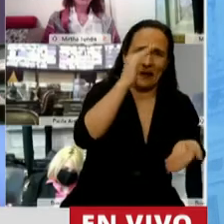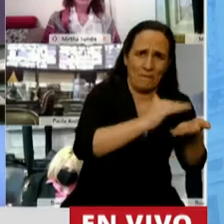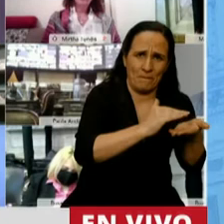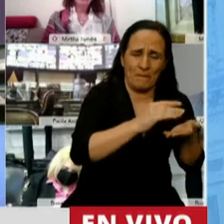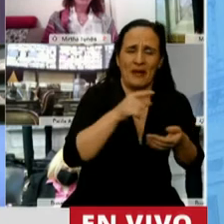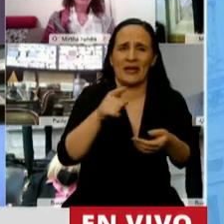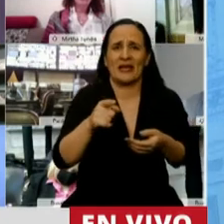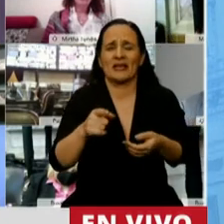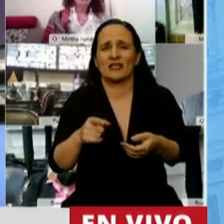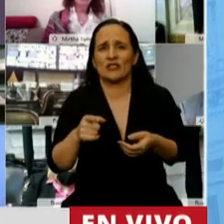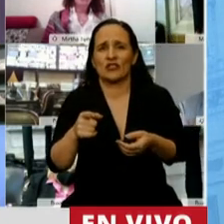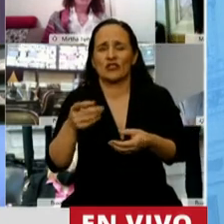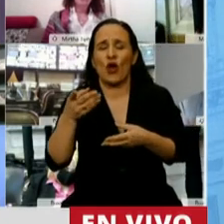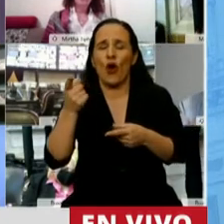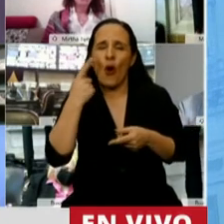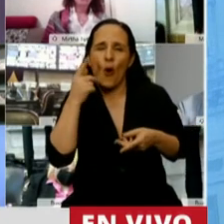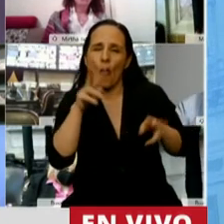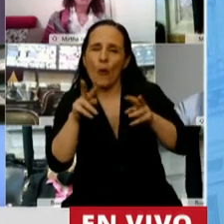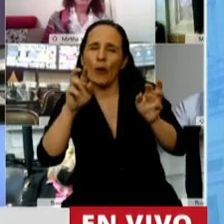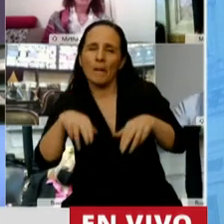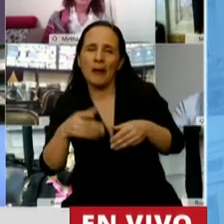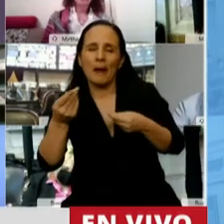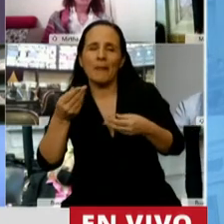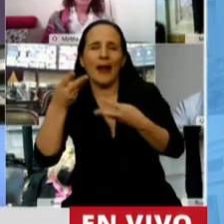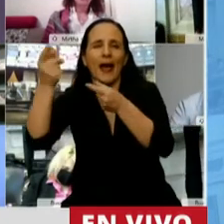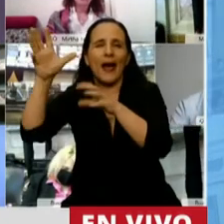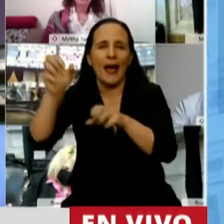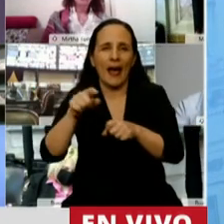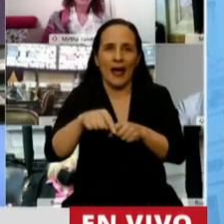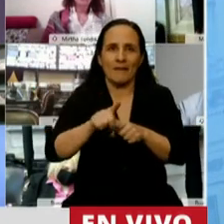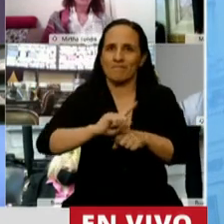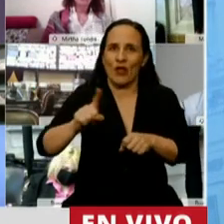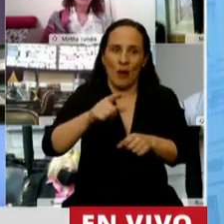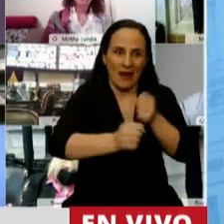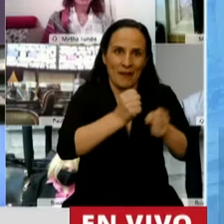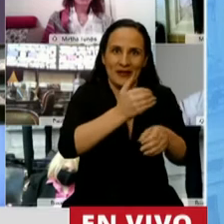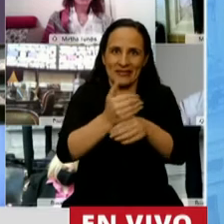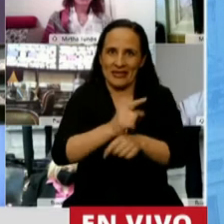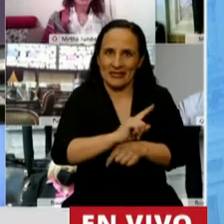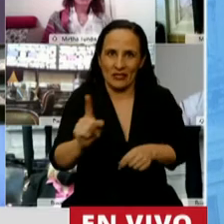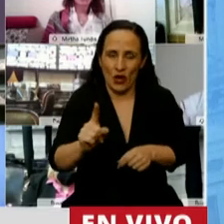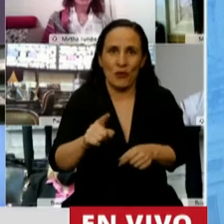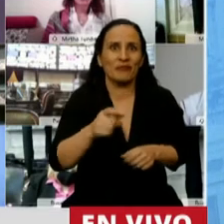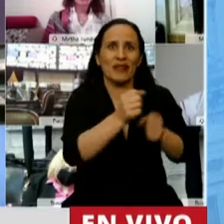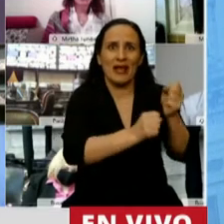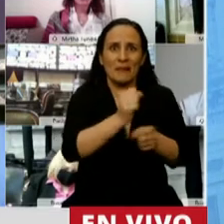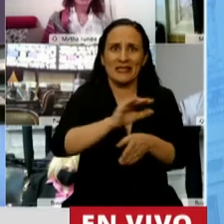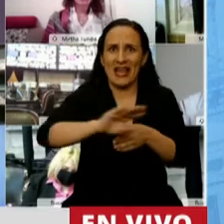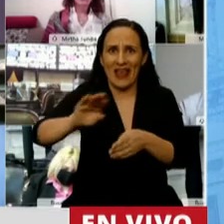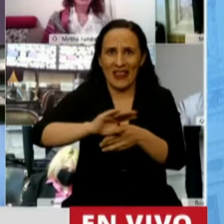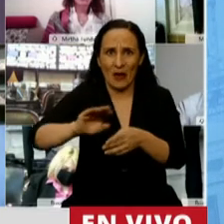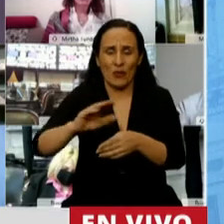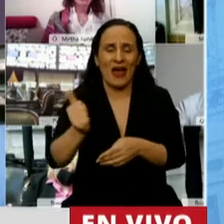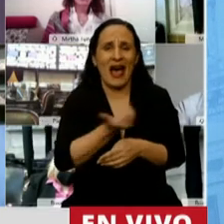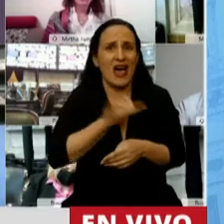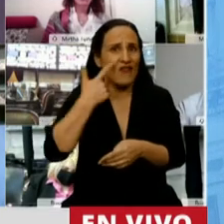importaciones de manera inteligente para que no destruyan la producción local. Las empresas estaban endeudadas con la FIP antes